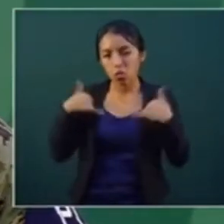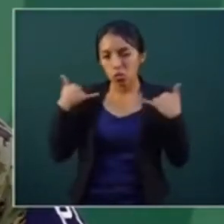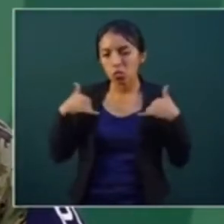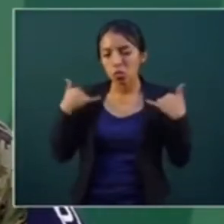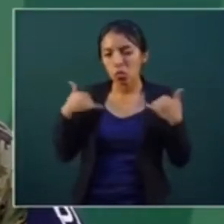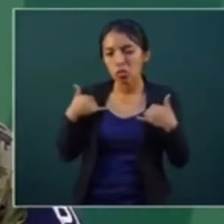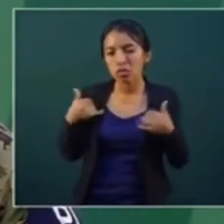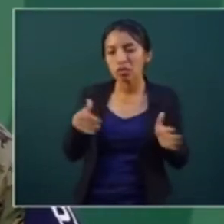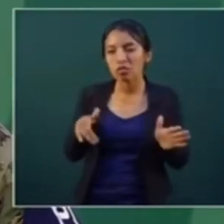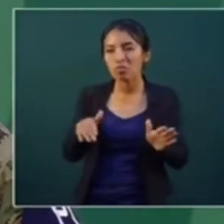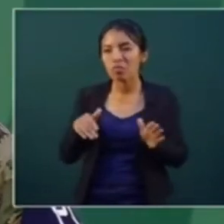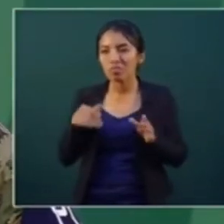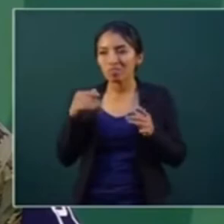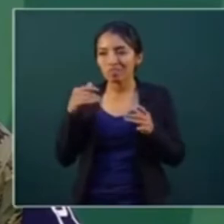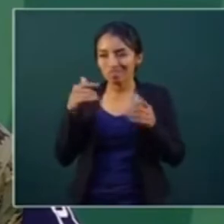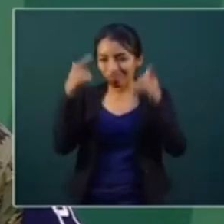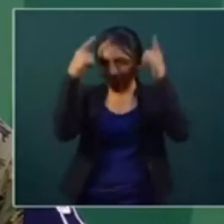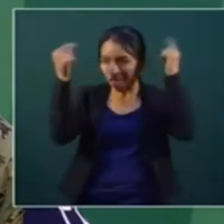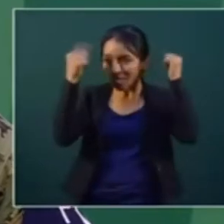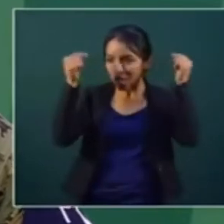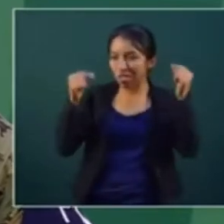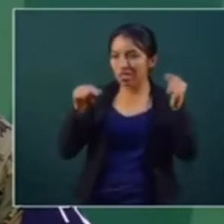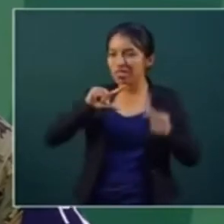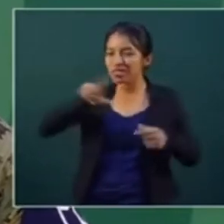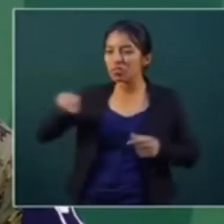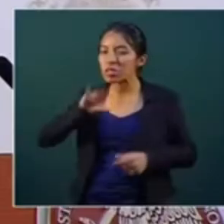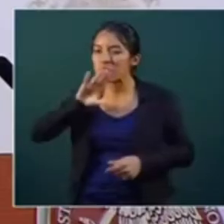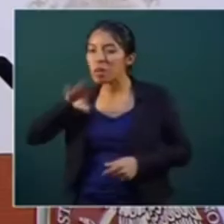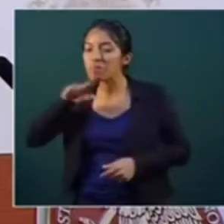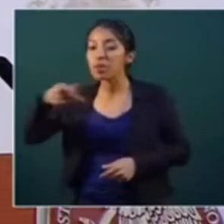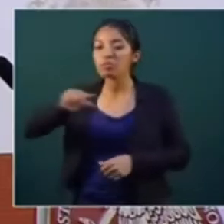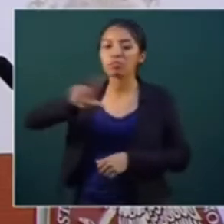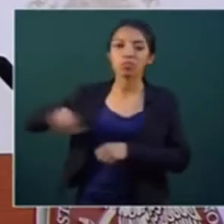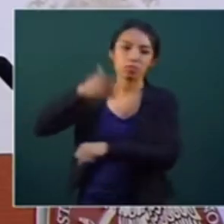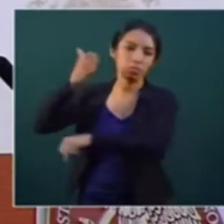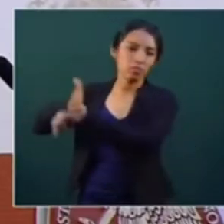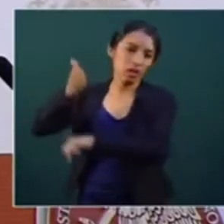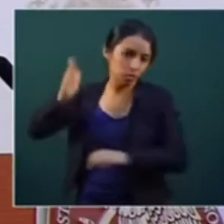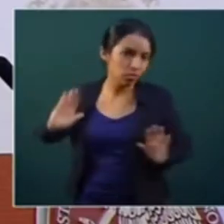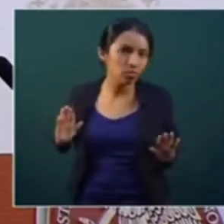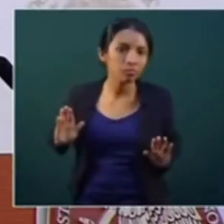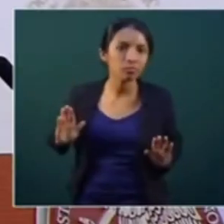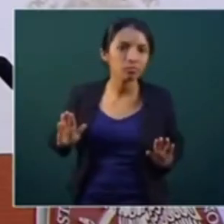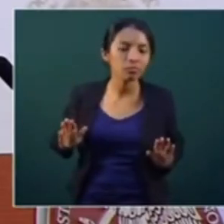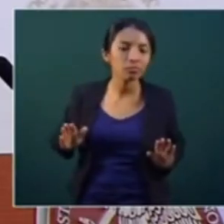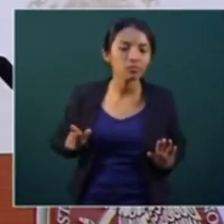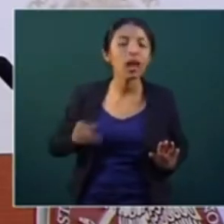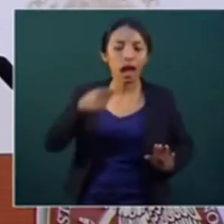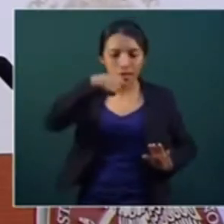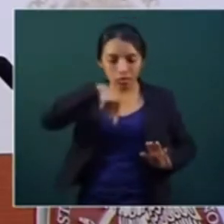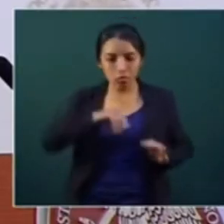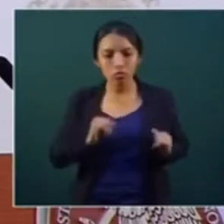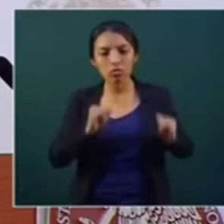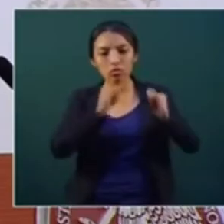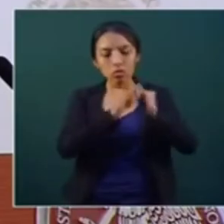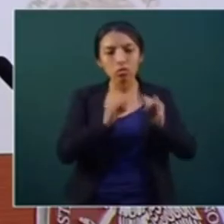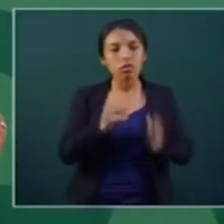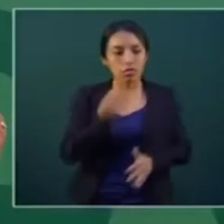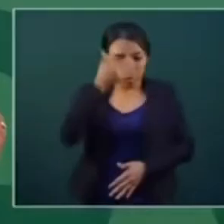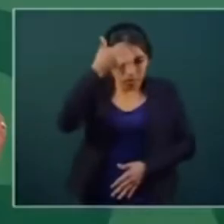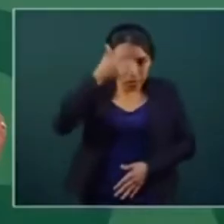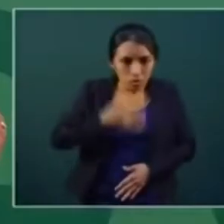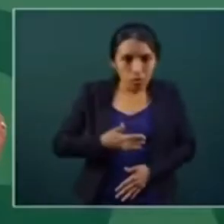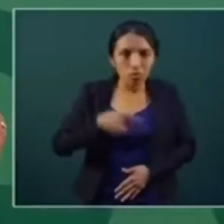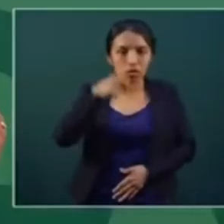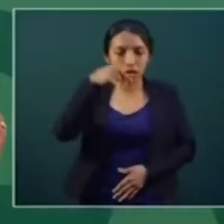La gran diferencia entre nosotros y muchas otras instituciones es que nosotros no podemos darnos el lujo de